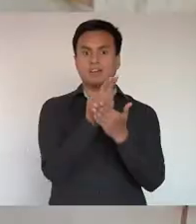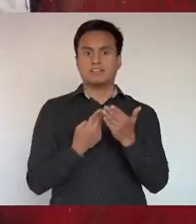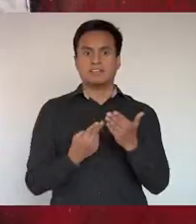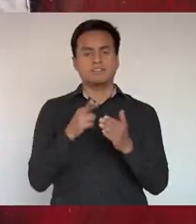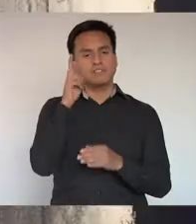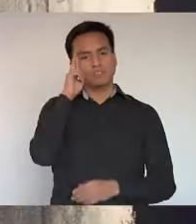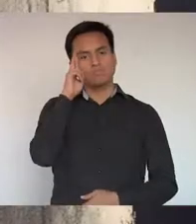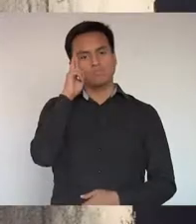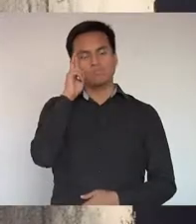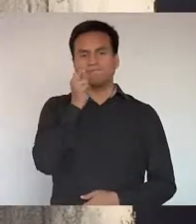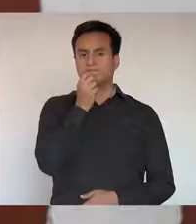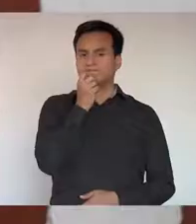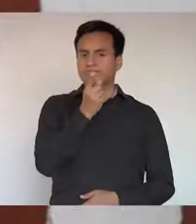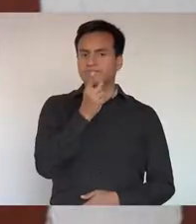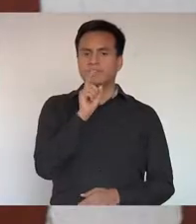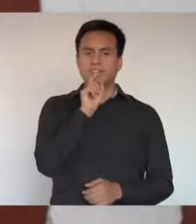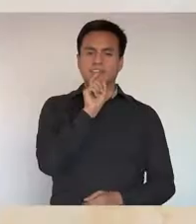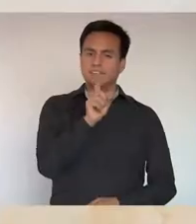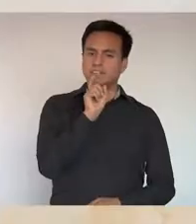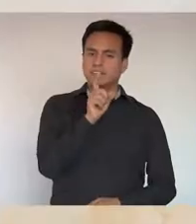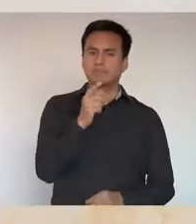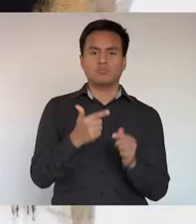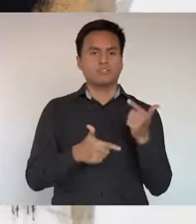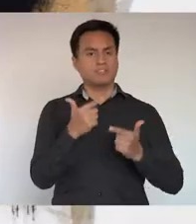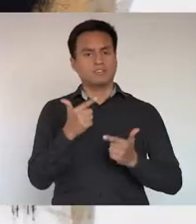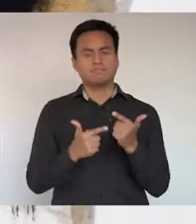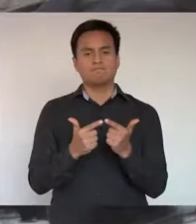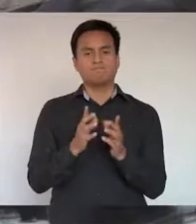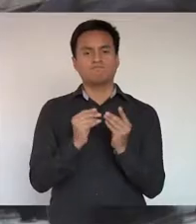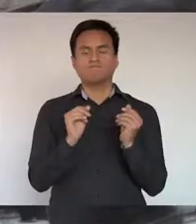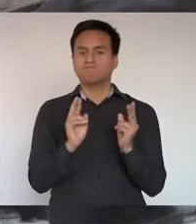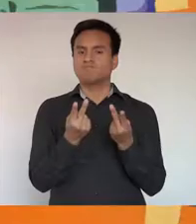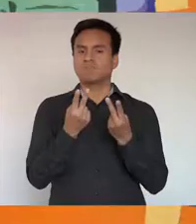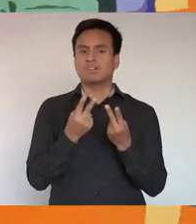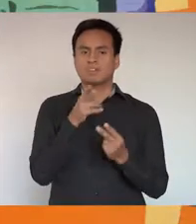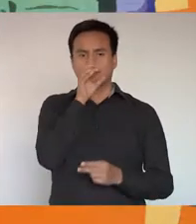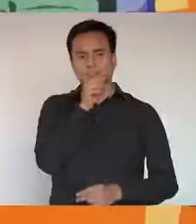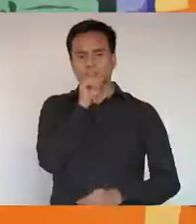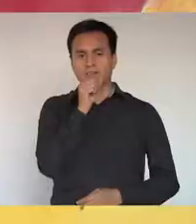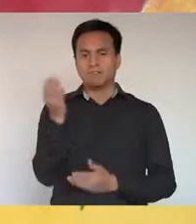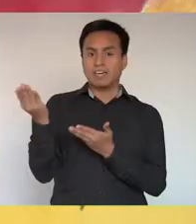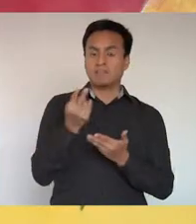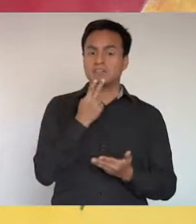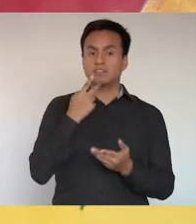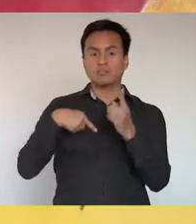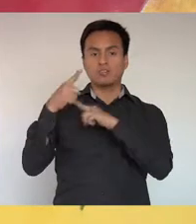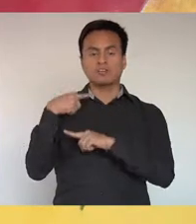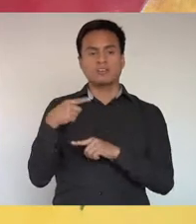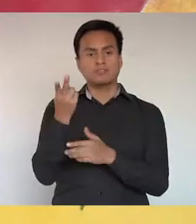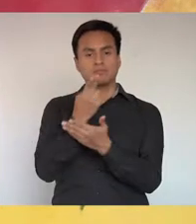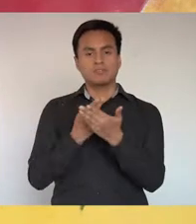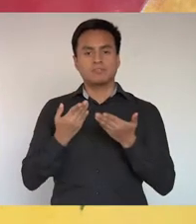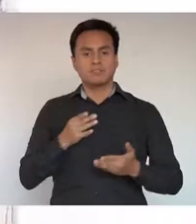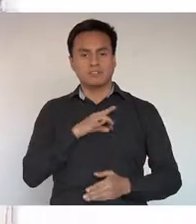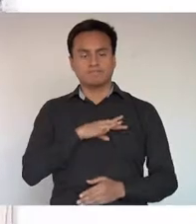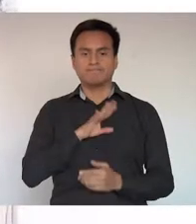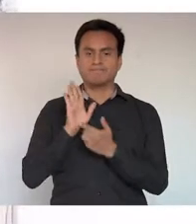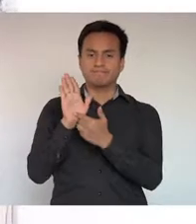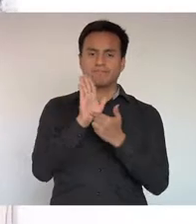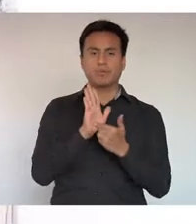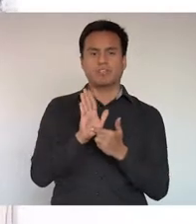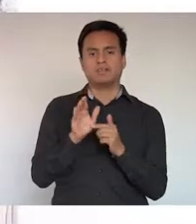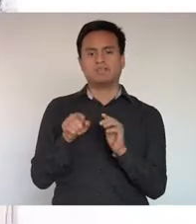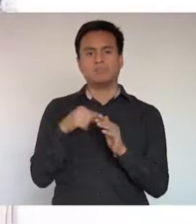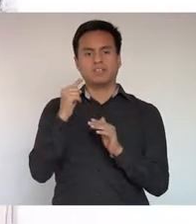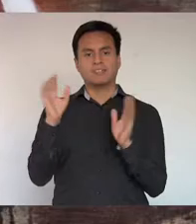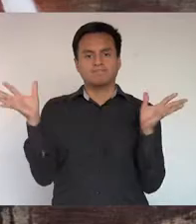Arte, reflexión, denuncia, crítica, política, exilio y resistencia. Viene a vivir la historia del arte contemporáneo en Chile a